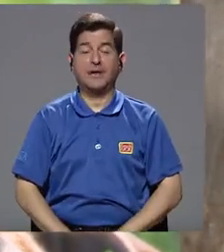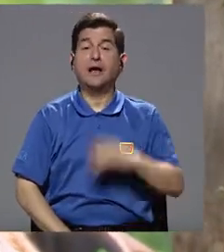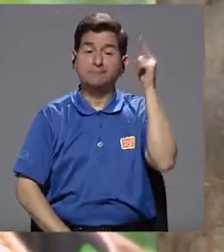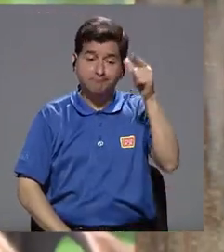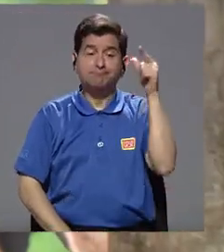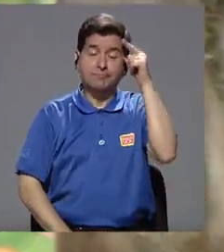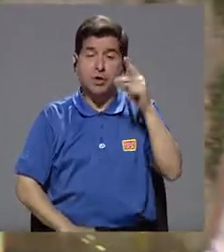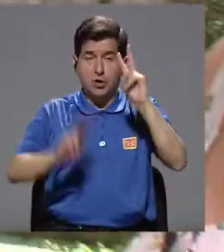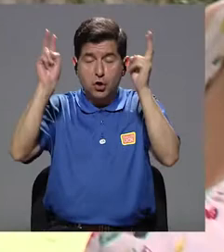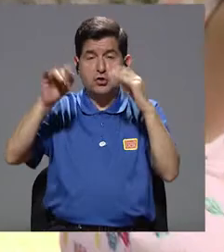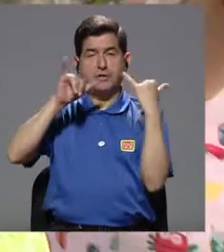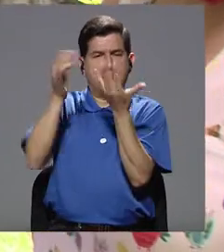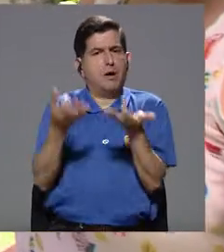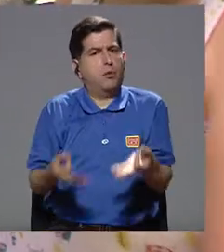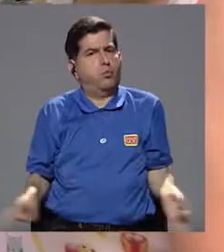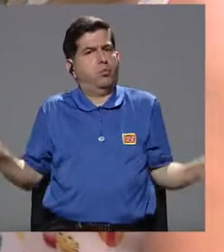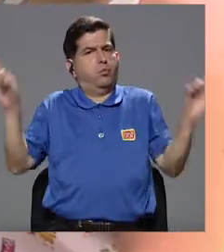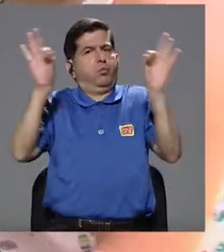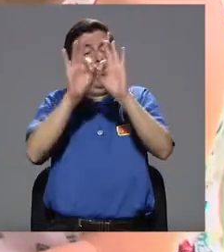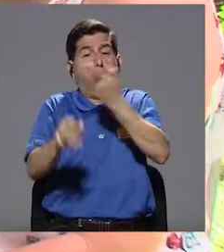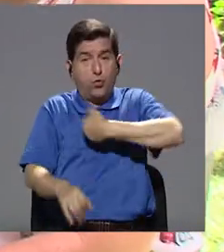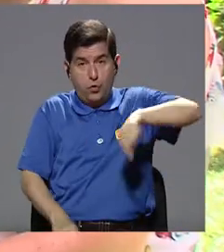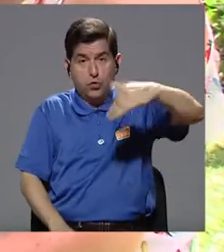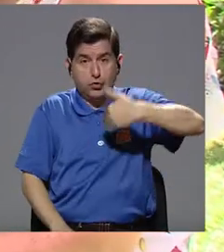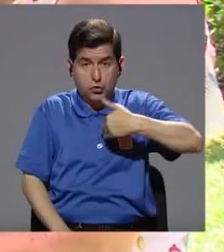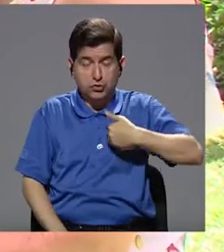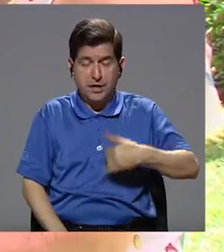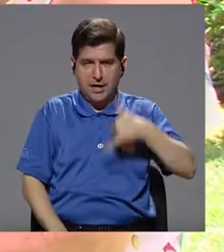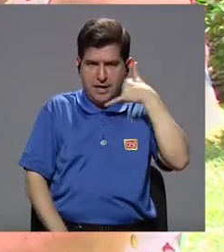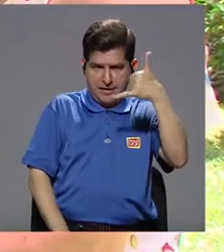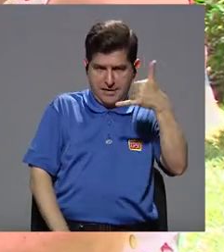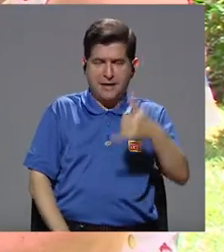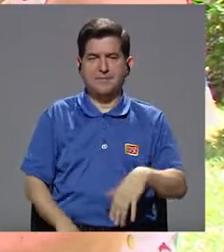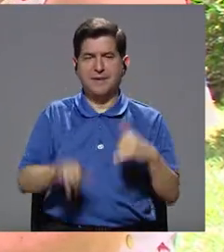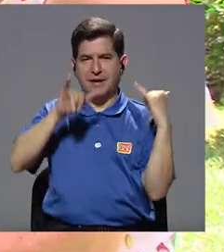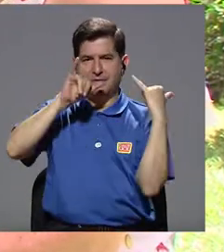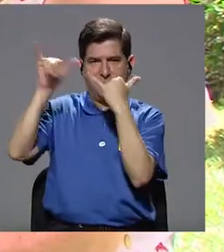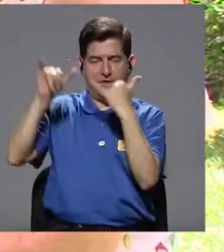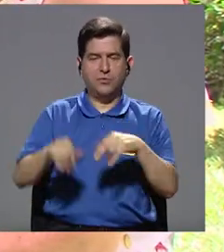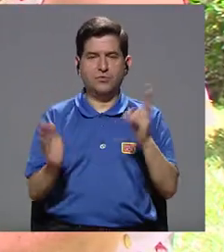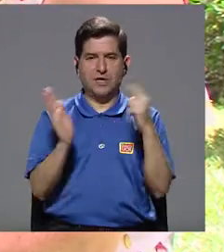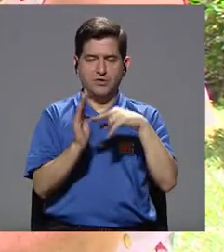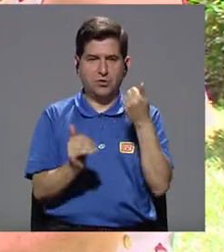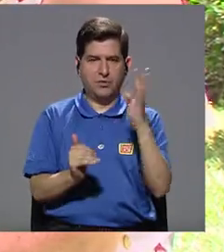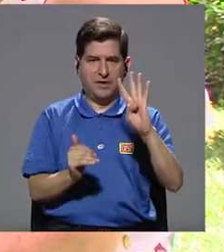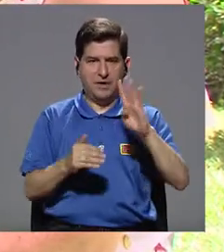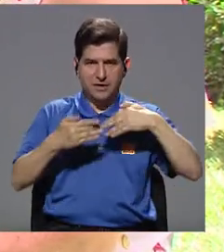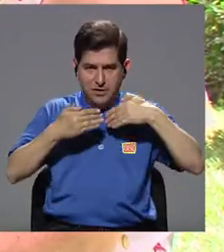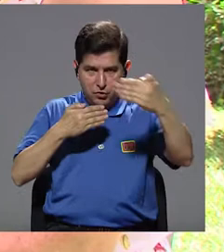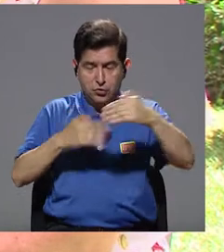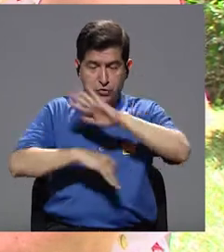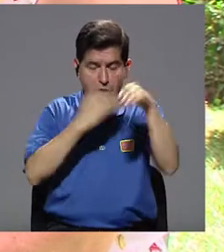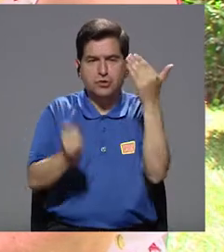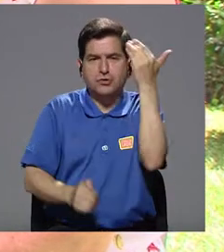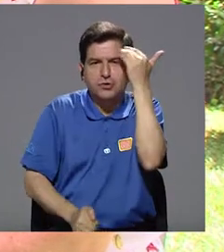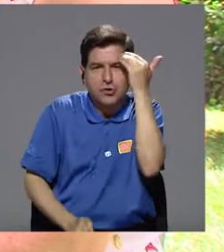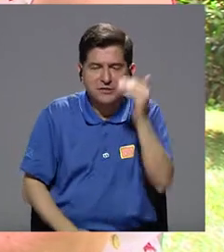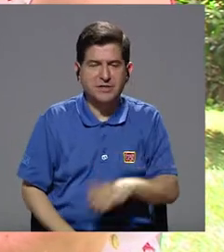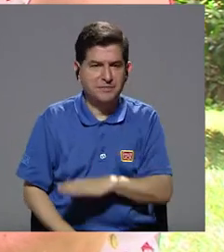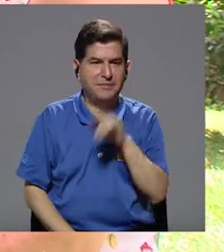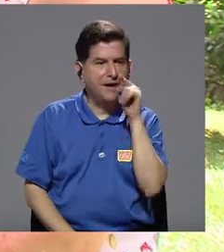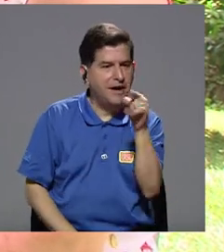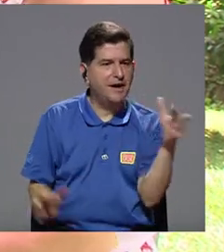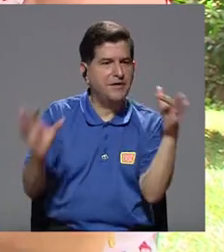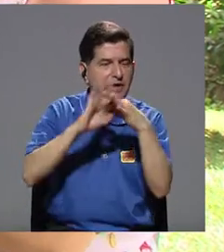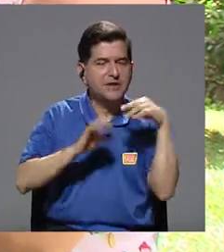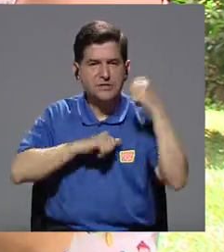la tomemos. Por supuesto, el tema de la denuncia es súper importante. Nosotros tenemos una línea de denuncias desde el 2014 para denunciar todo lo que